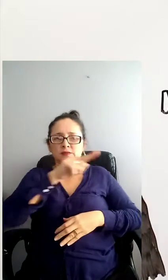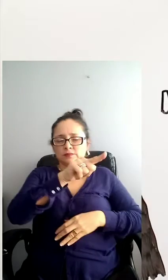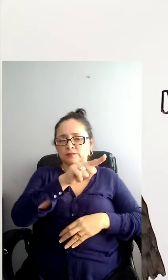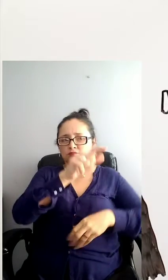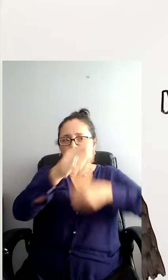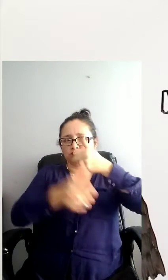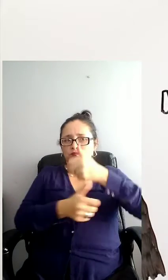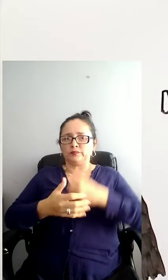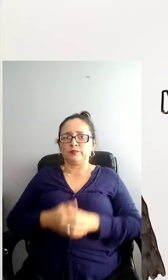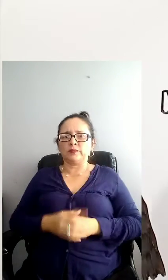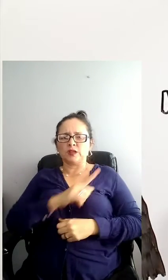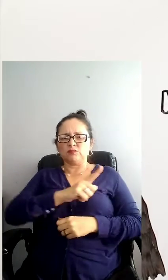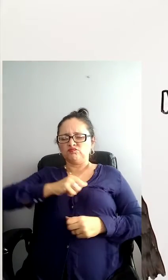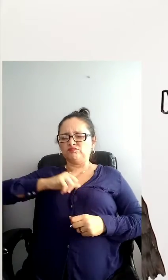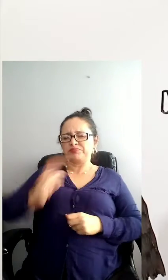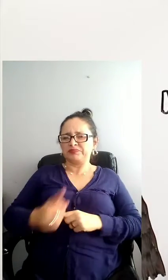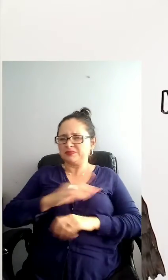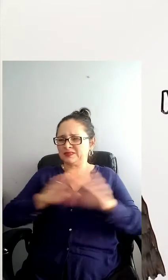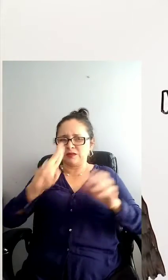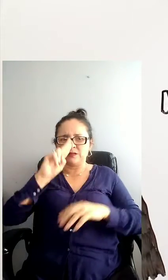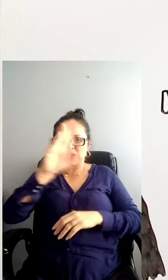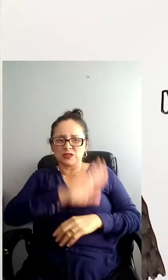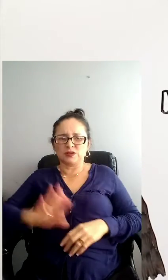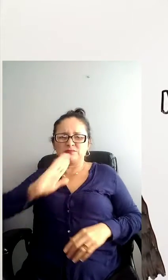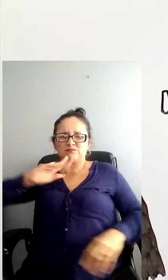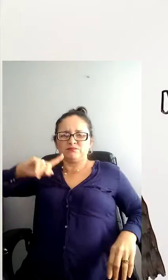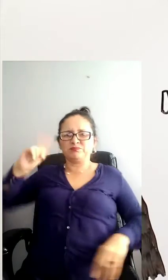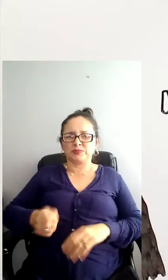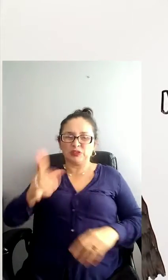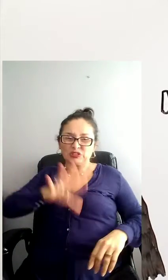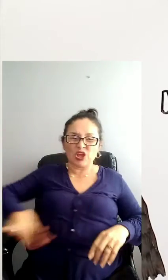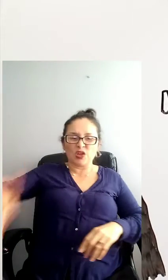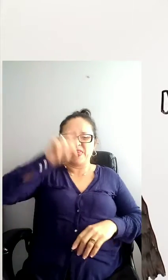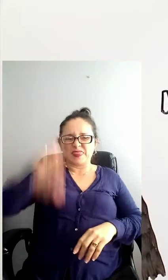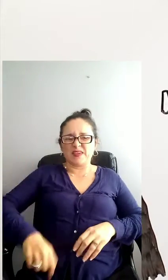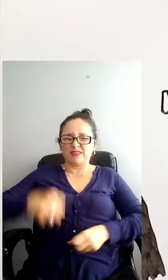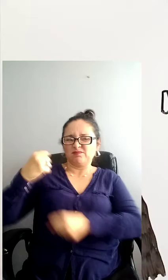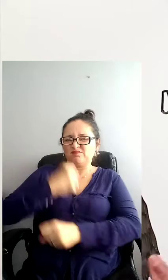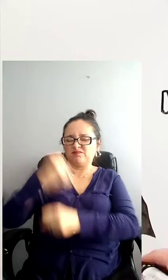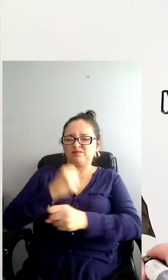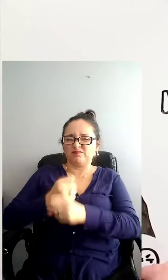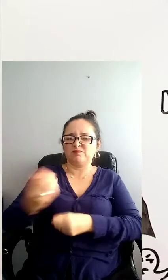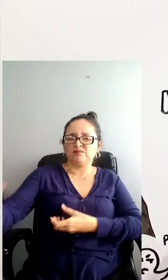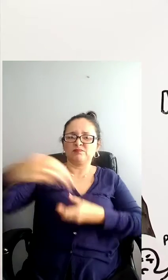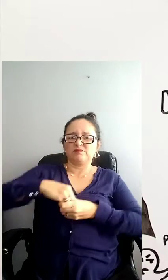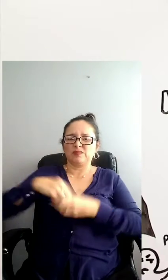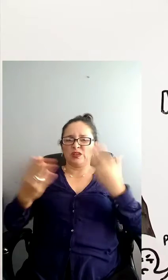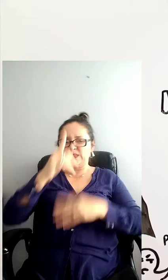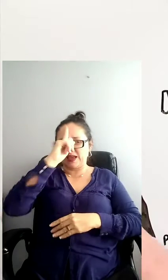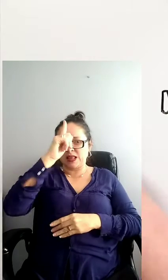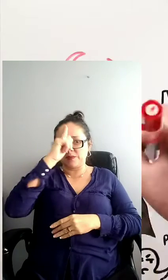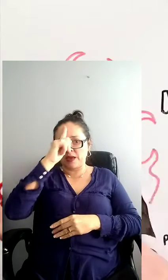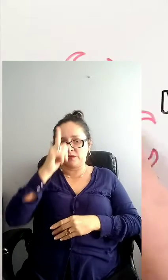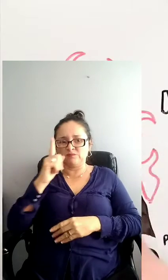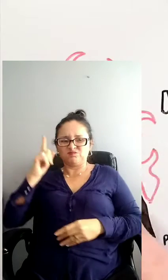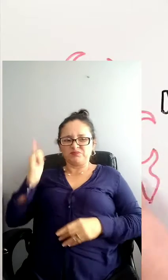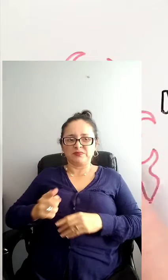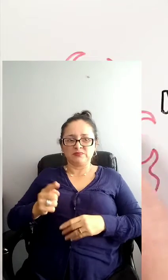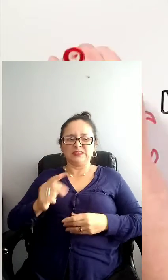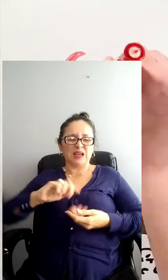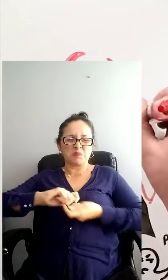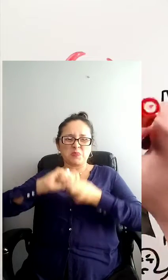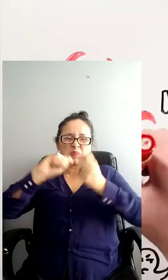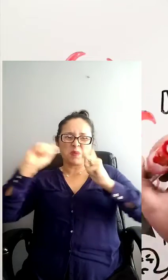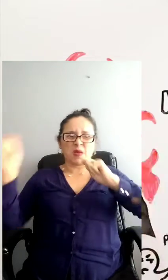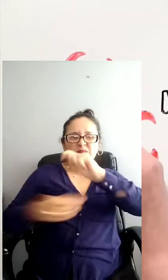convertirse en el dirigente principal, rebautizándolo como Partido Nacional Socialista de los Trabajadores Alemanes. Su ideología se alimentaba de los temores de las clases medias